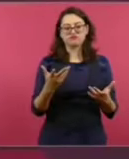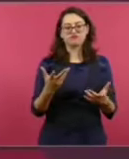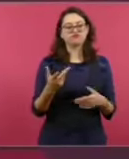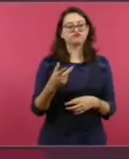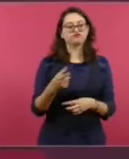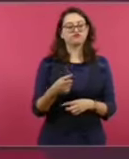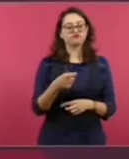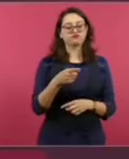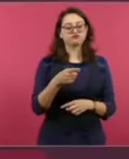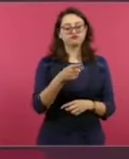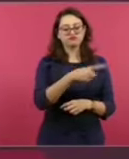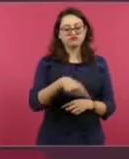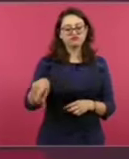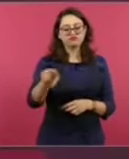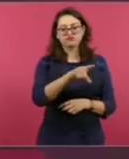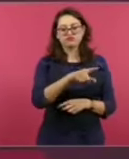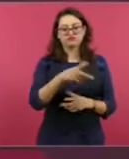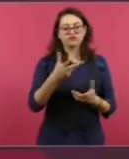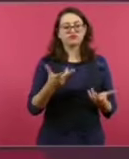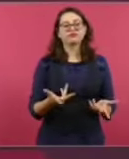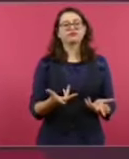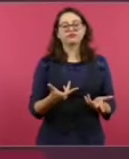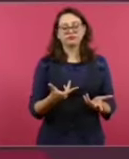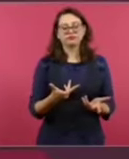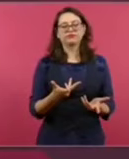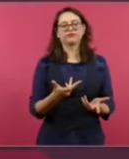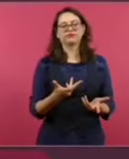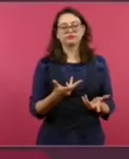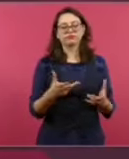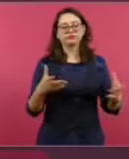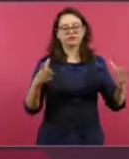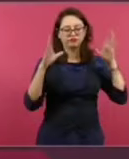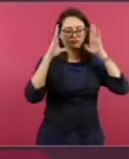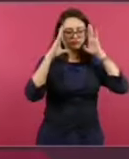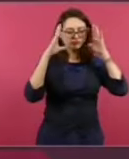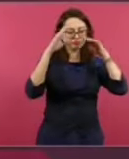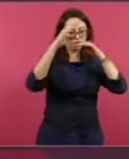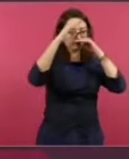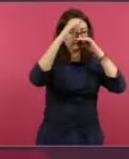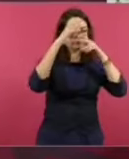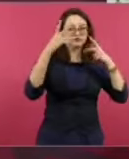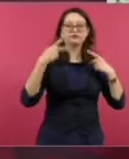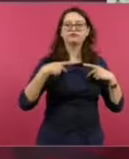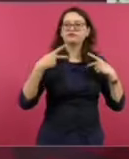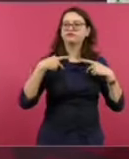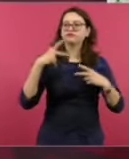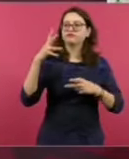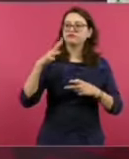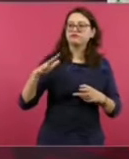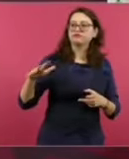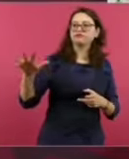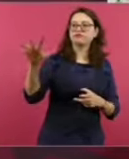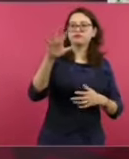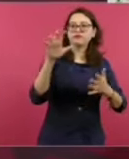de millones de mexicanos. No son pocos,